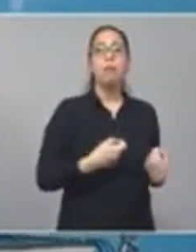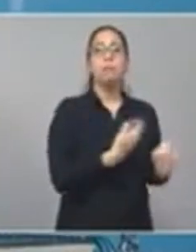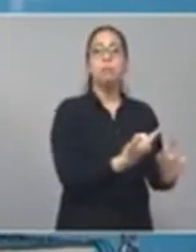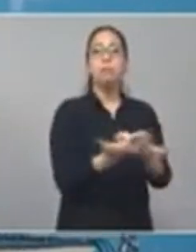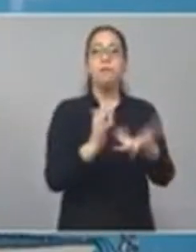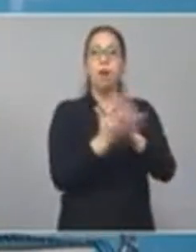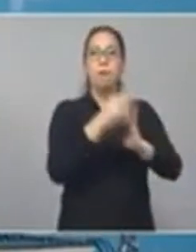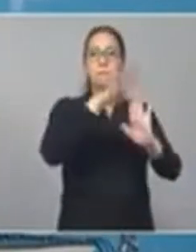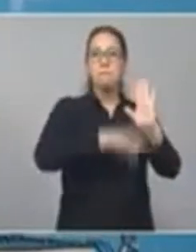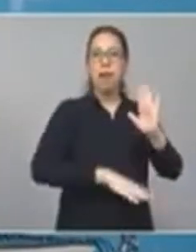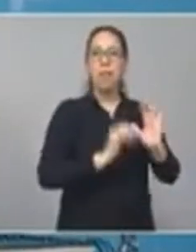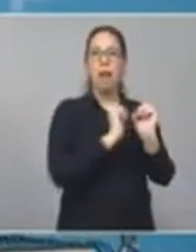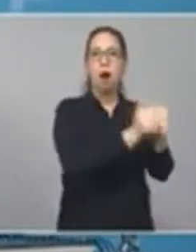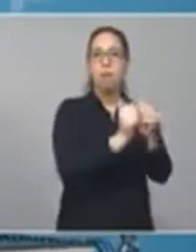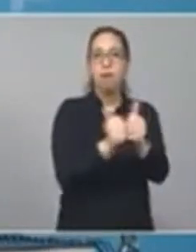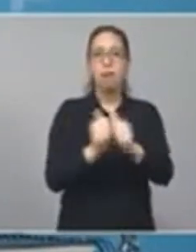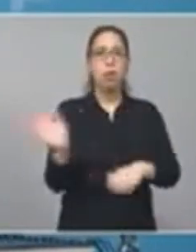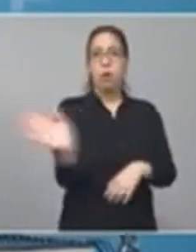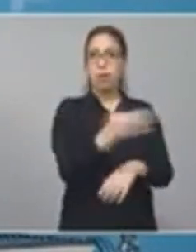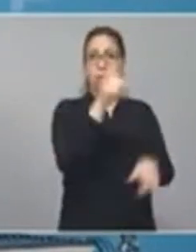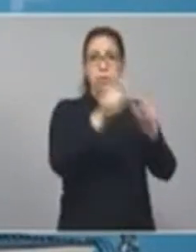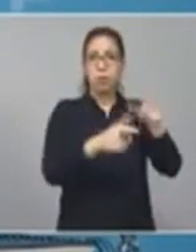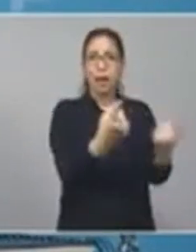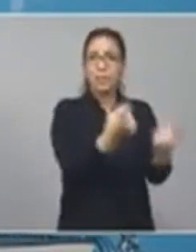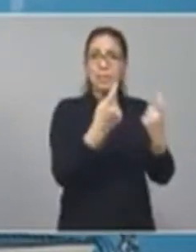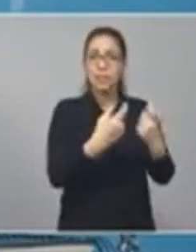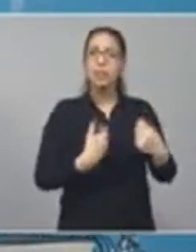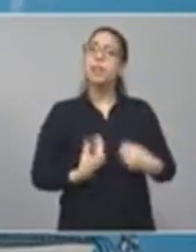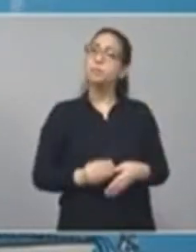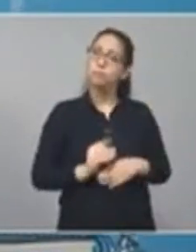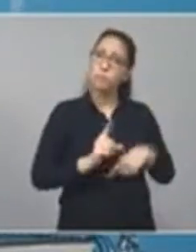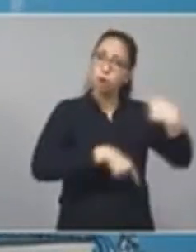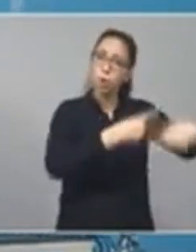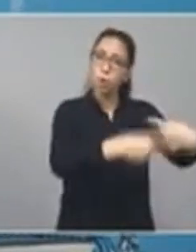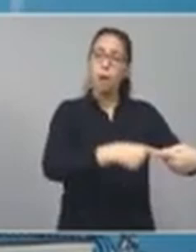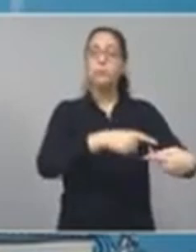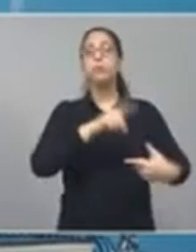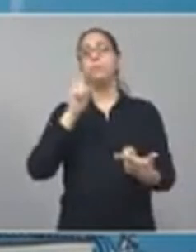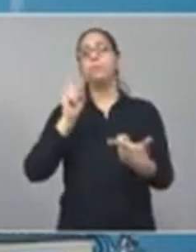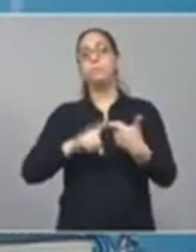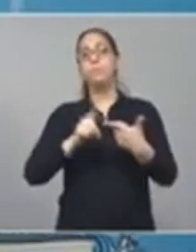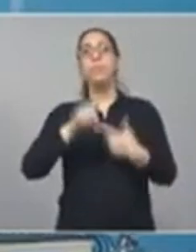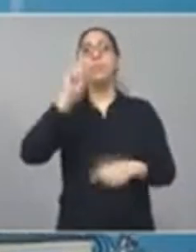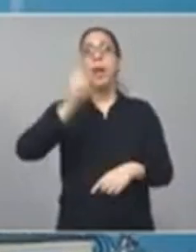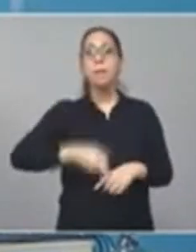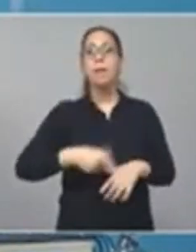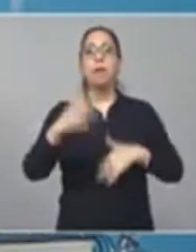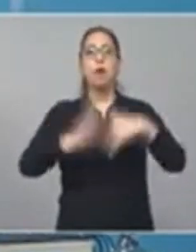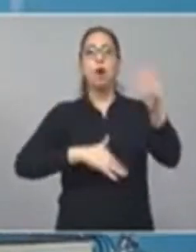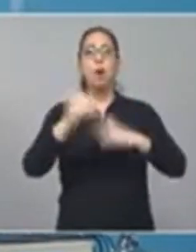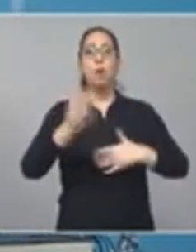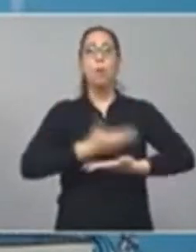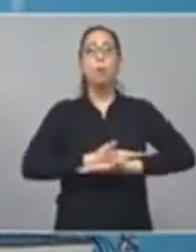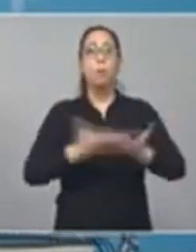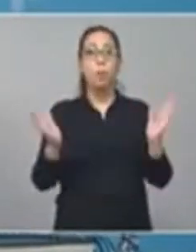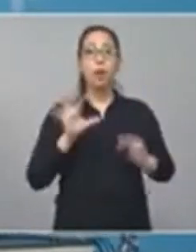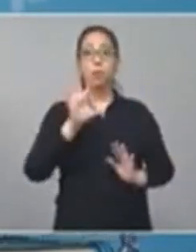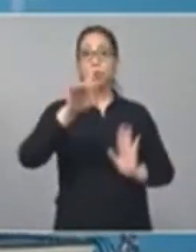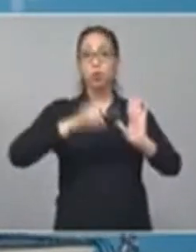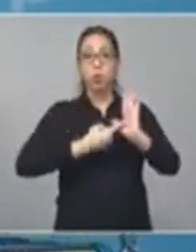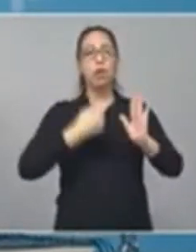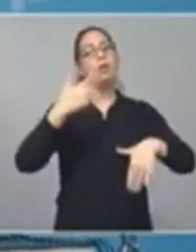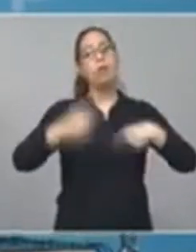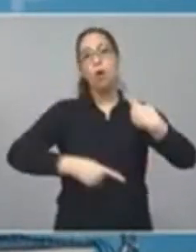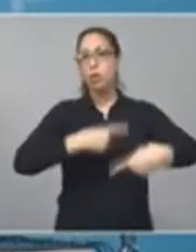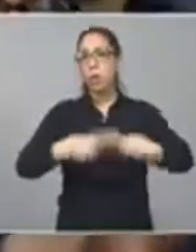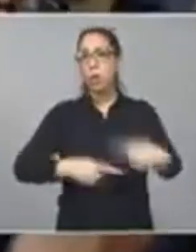acompañamiento a todos y todas los bonaerenses. Pudimos dar continuidad a la obra pública en la provincia de Buenos Aires.